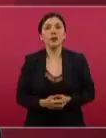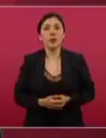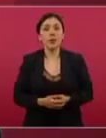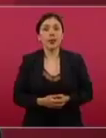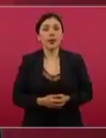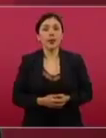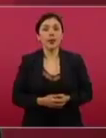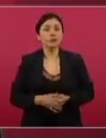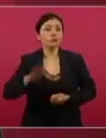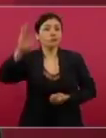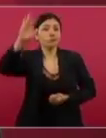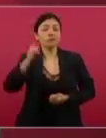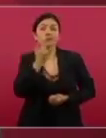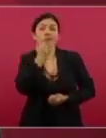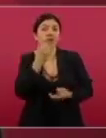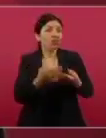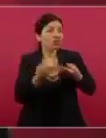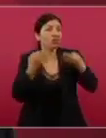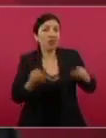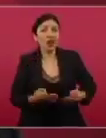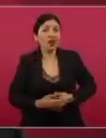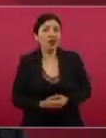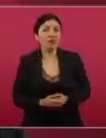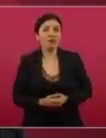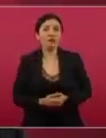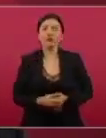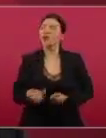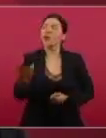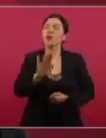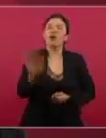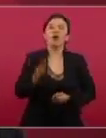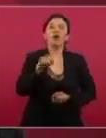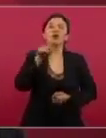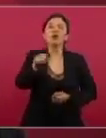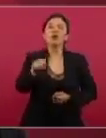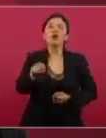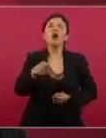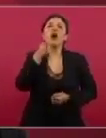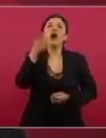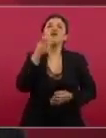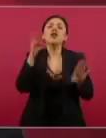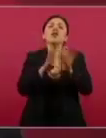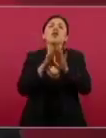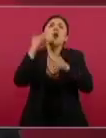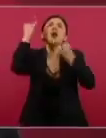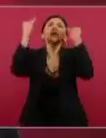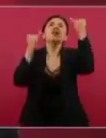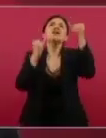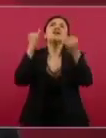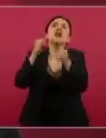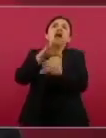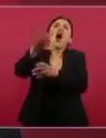¿El de la tierra? No, pero estás hablando en abstracto, en general.